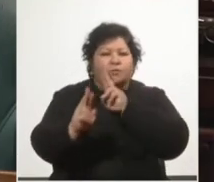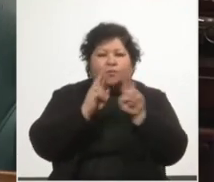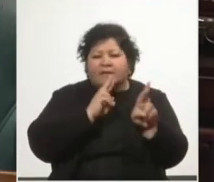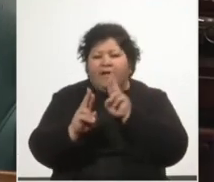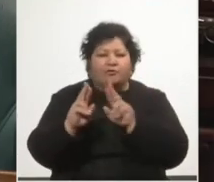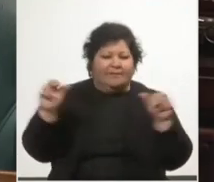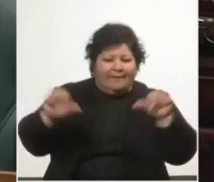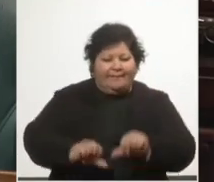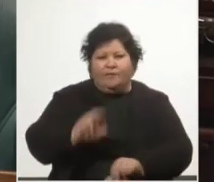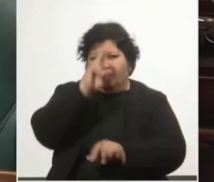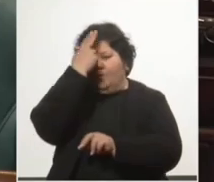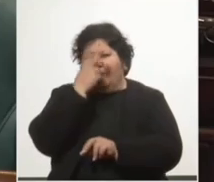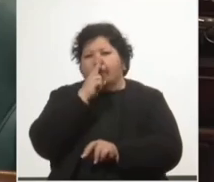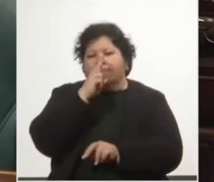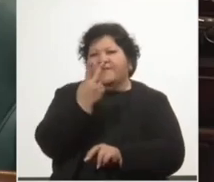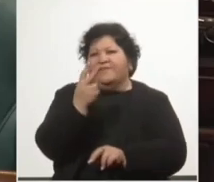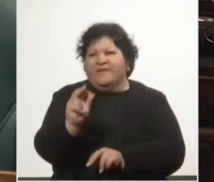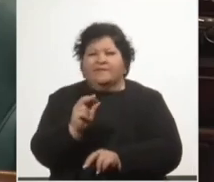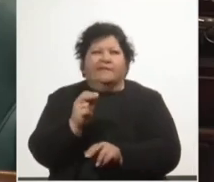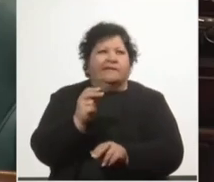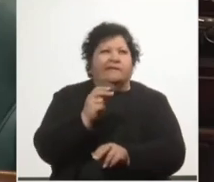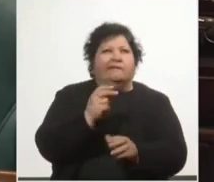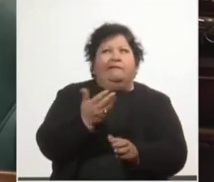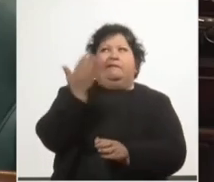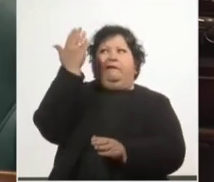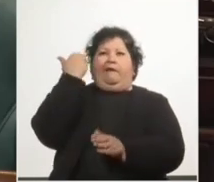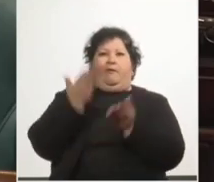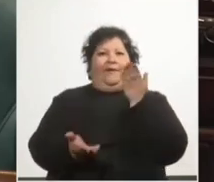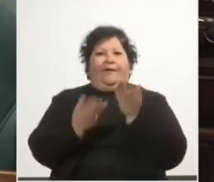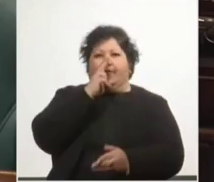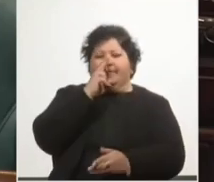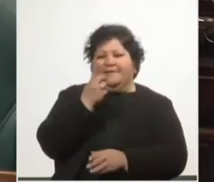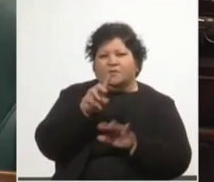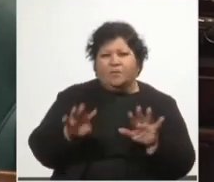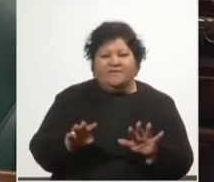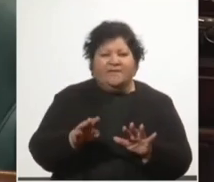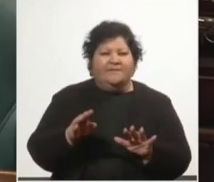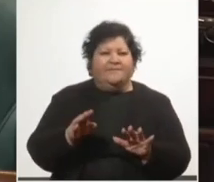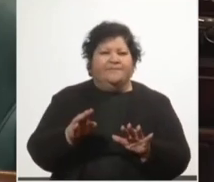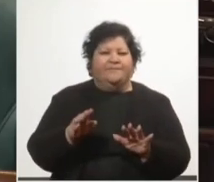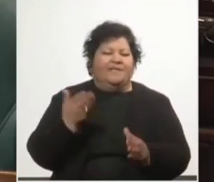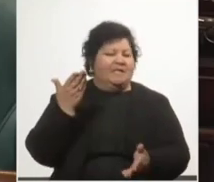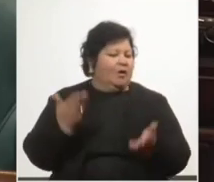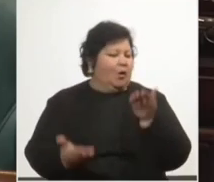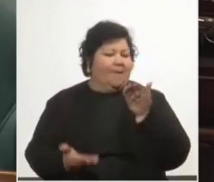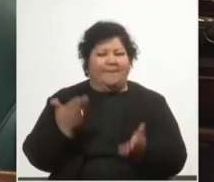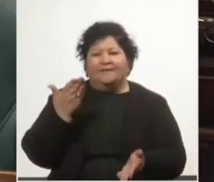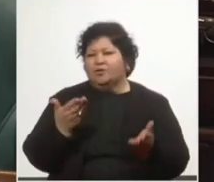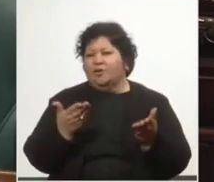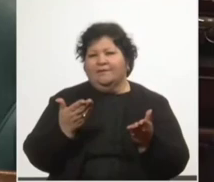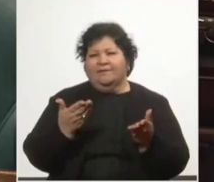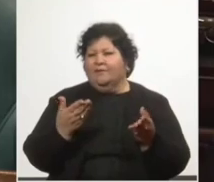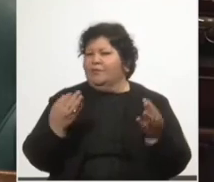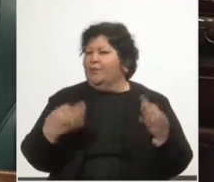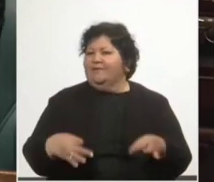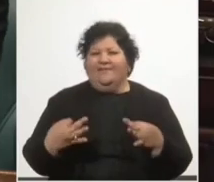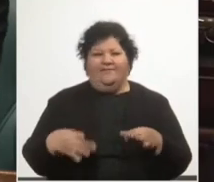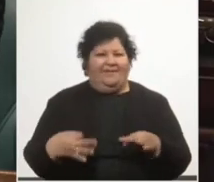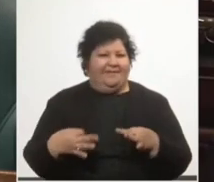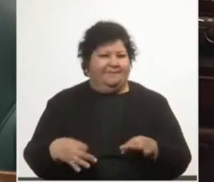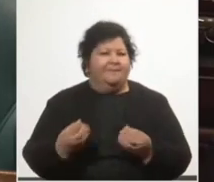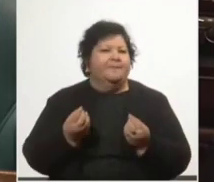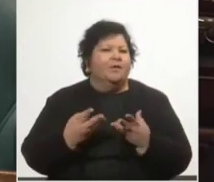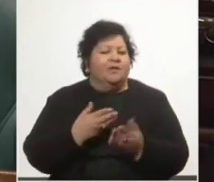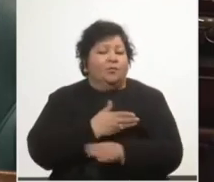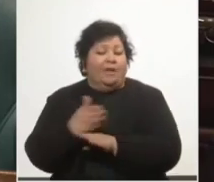en 2020 respecto al 2019 fue de las menores de la región. Sin embargo, esta comparación no es la adecuada, ya que